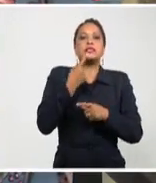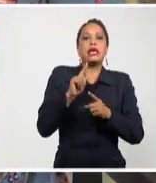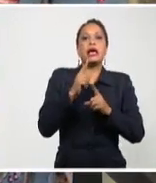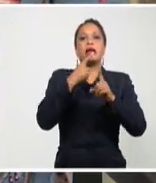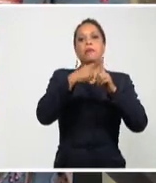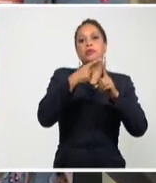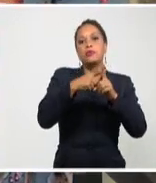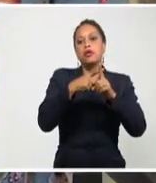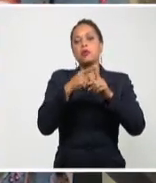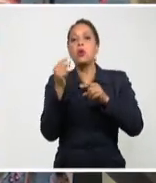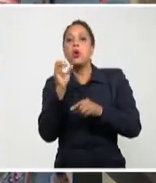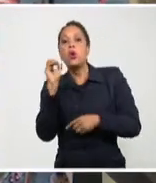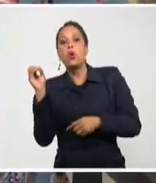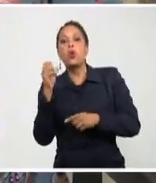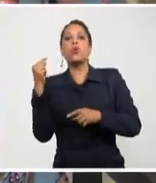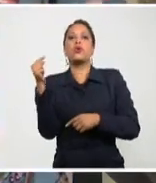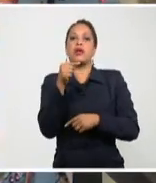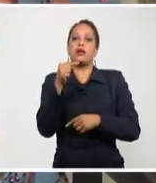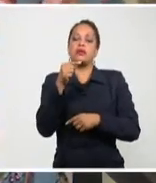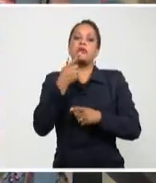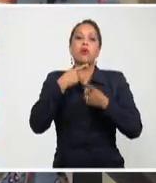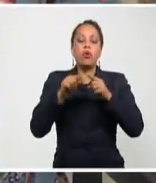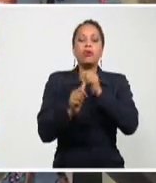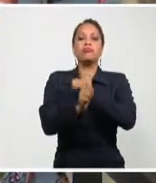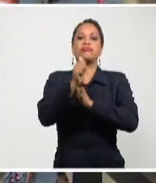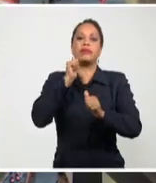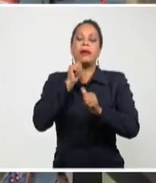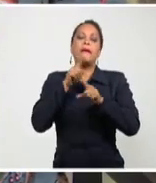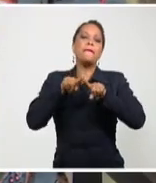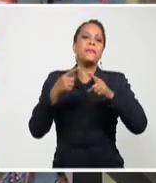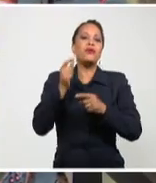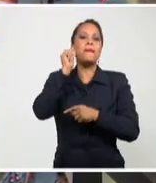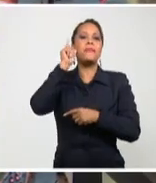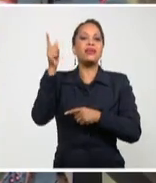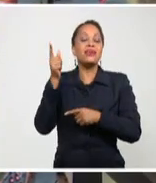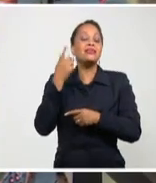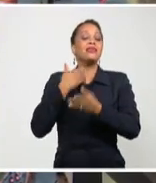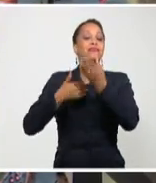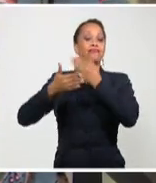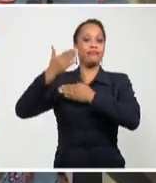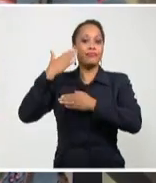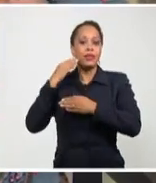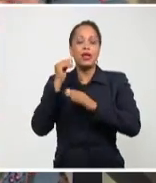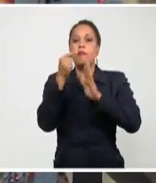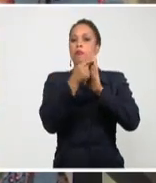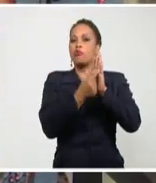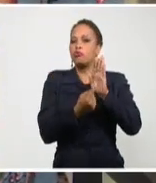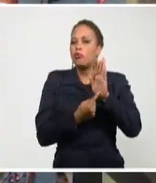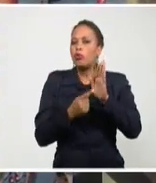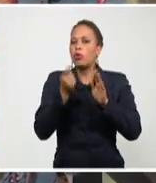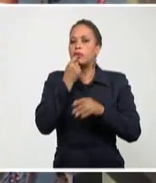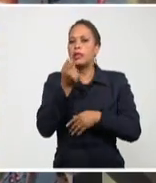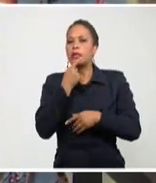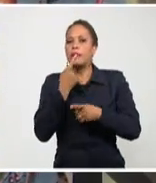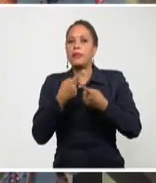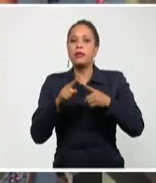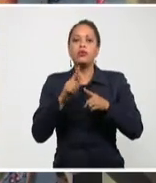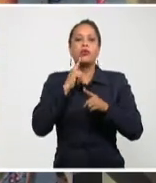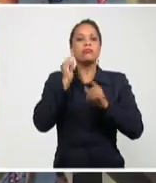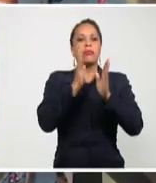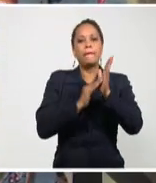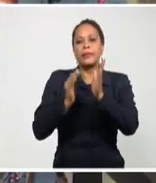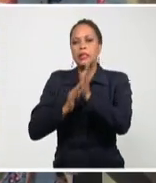Hoy retrocedemos, sí, pero con experiencias vividas, con protocolos de tratamientos avalados por meses,